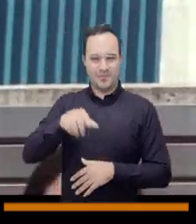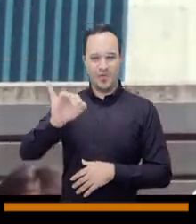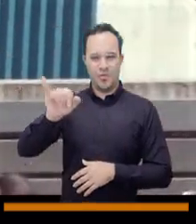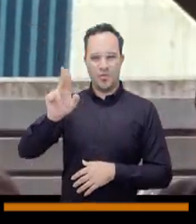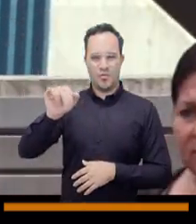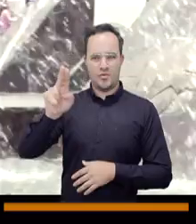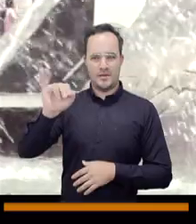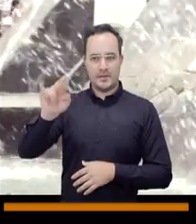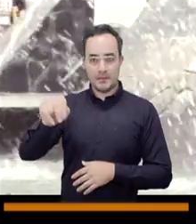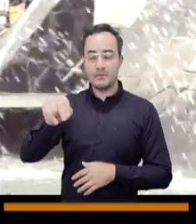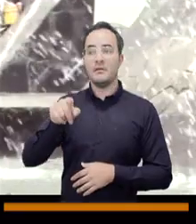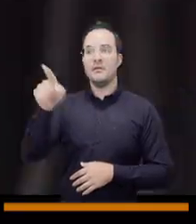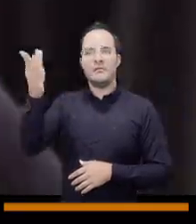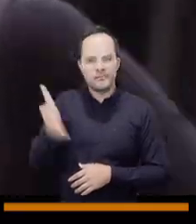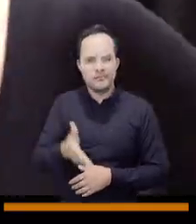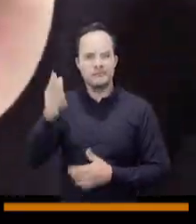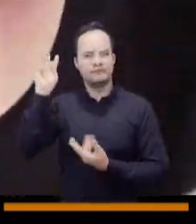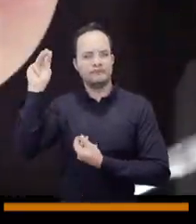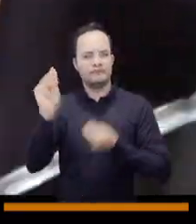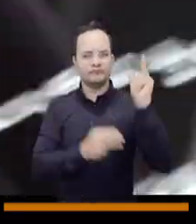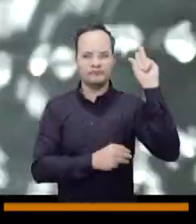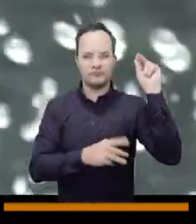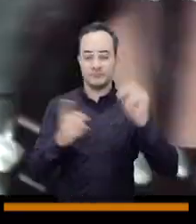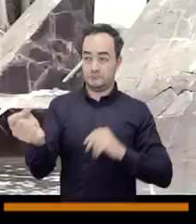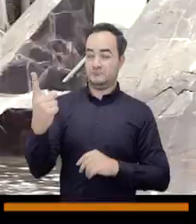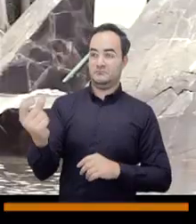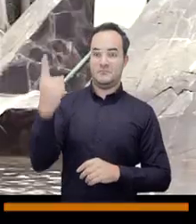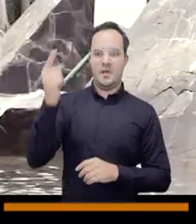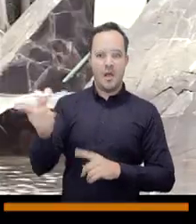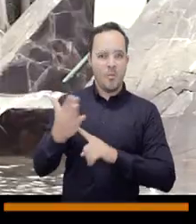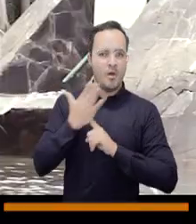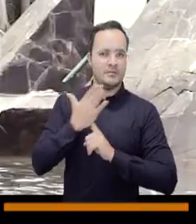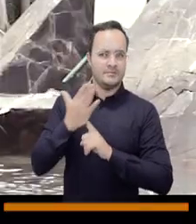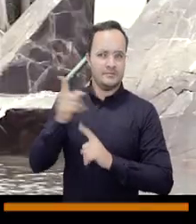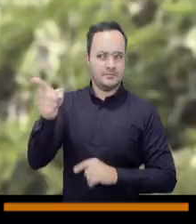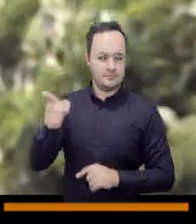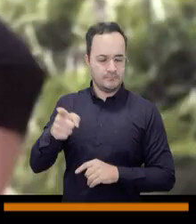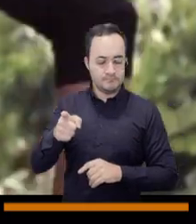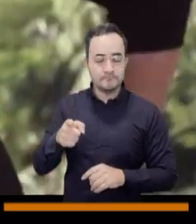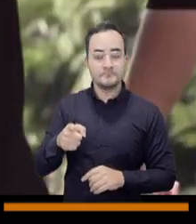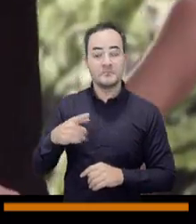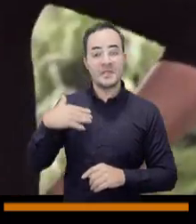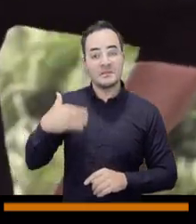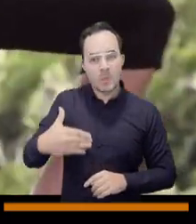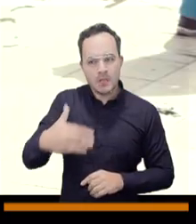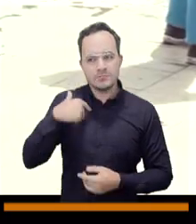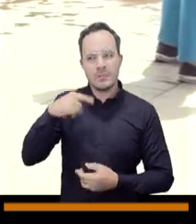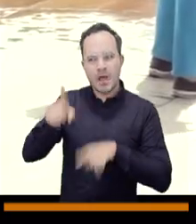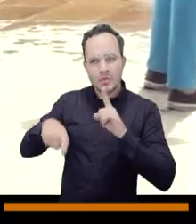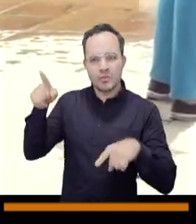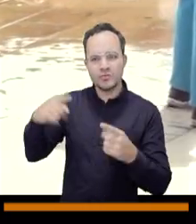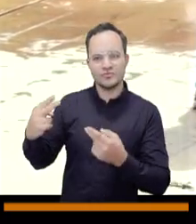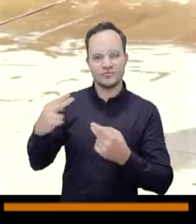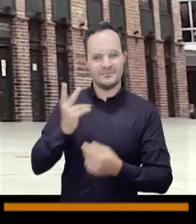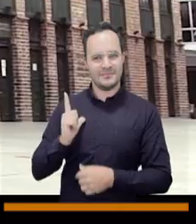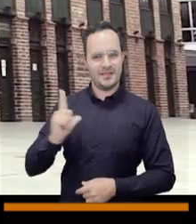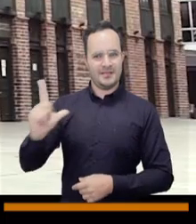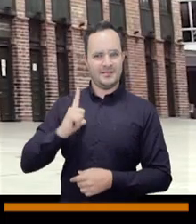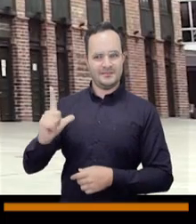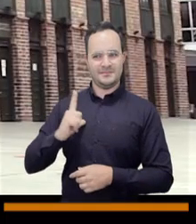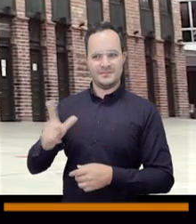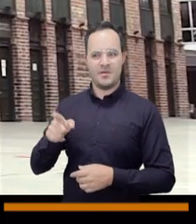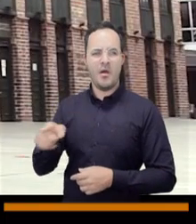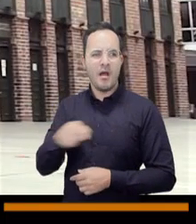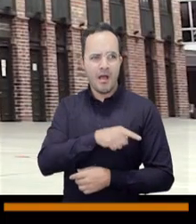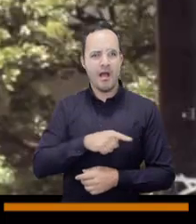o sea, había flamenco. Aparecieron unos personajes que son muy importantes en la referencia, pues como histórica de la